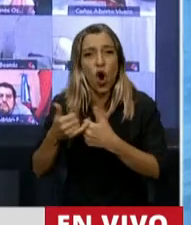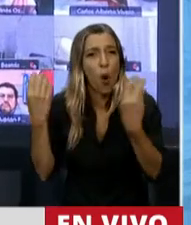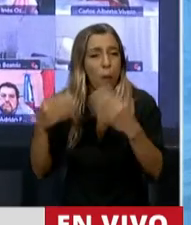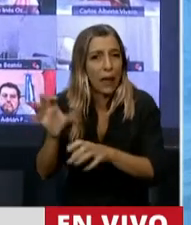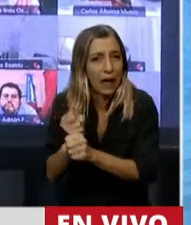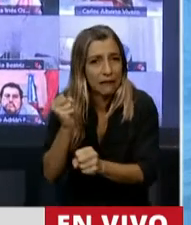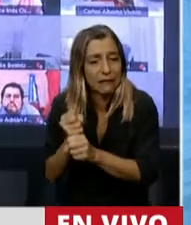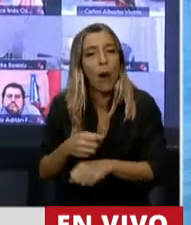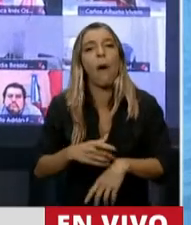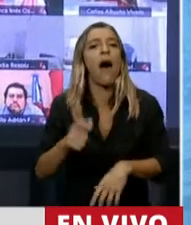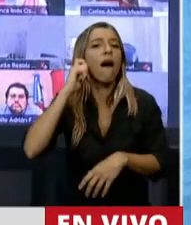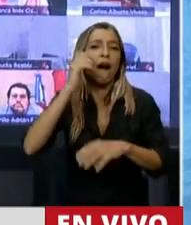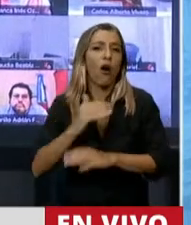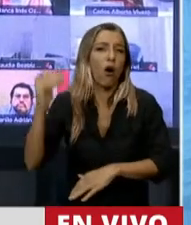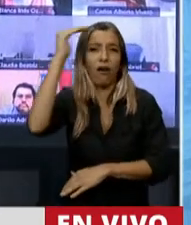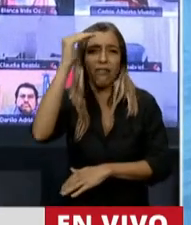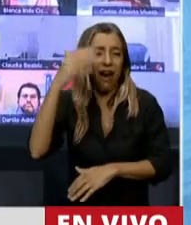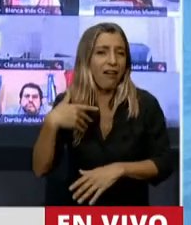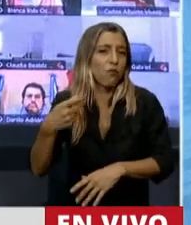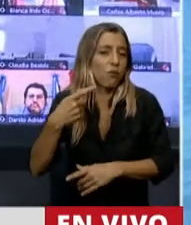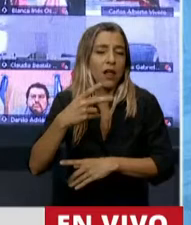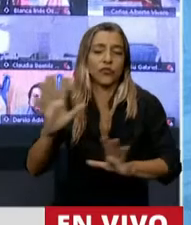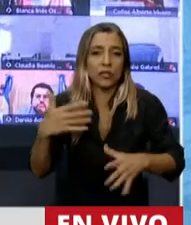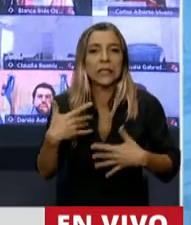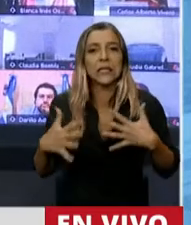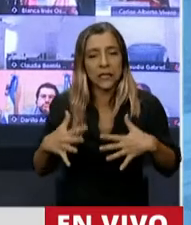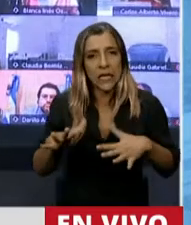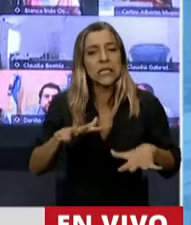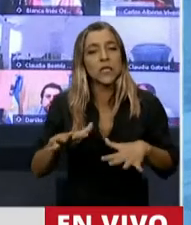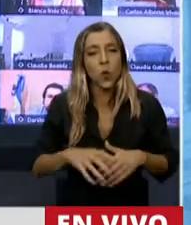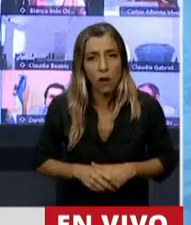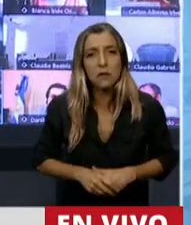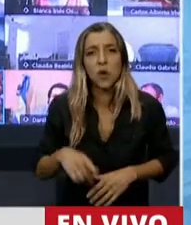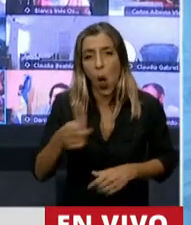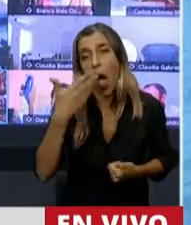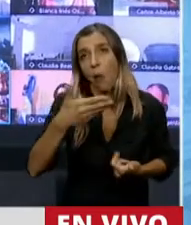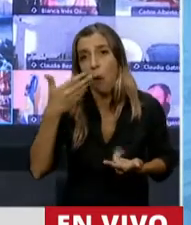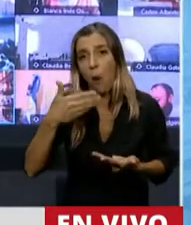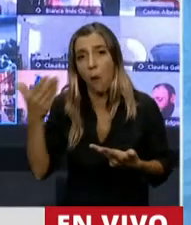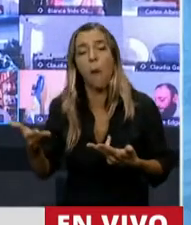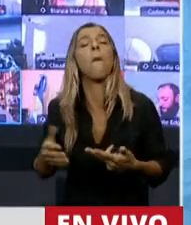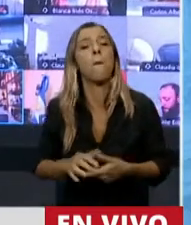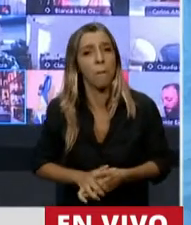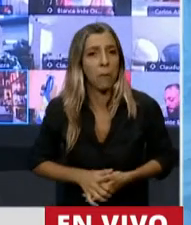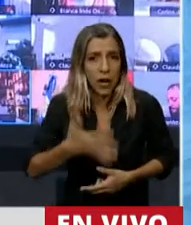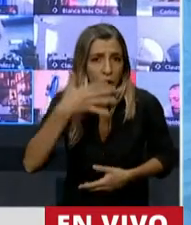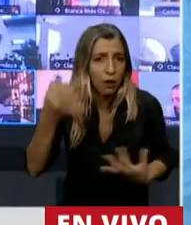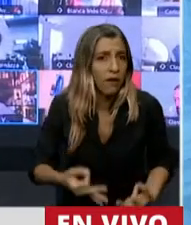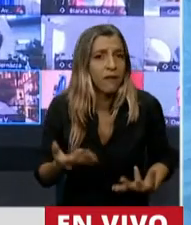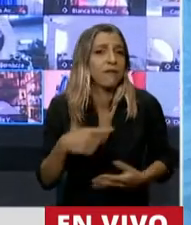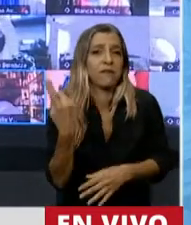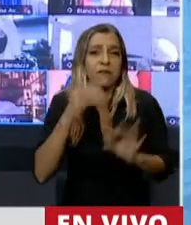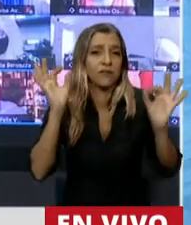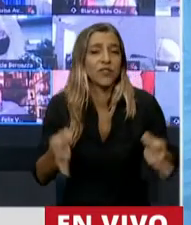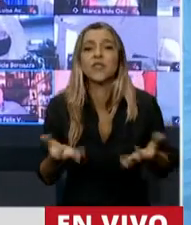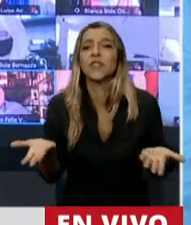tercera edad en condiciones muy frágiles. Alguien me enseñó de chiquito que nadie se realiza en una